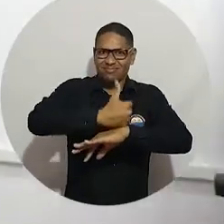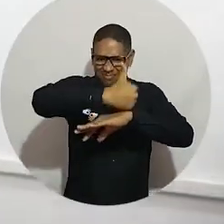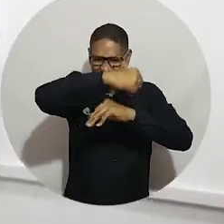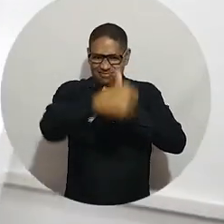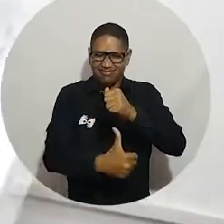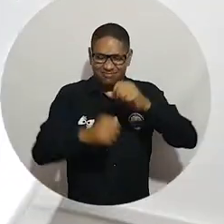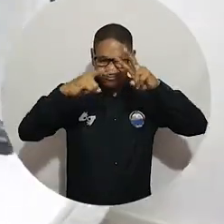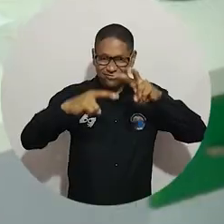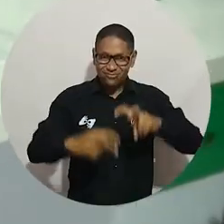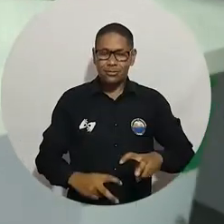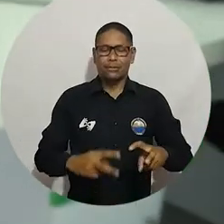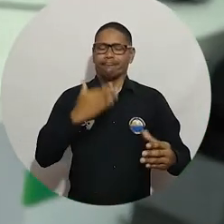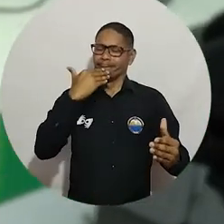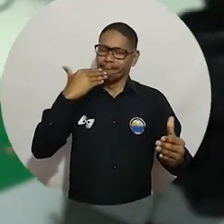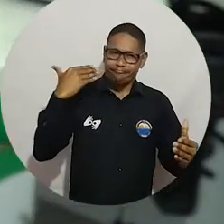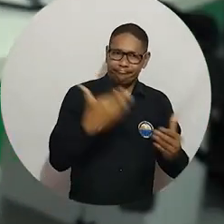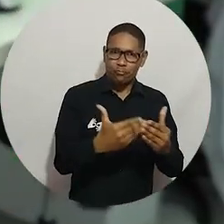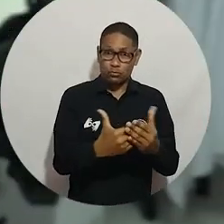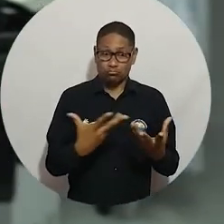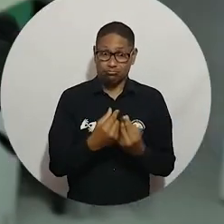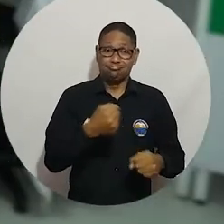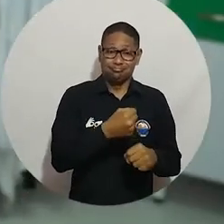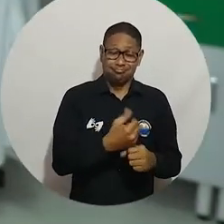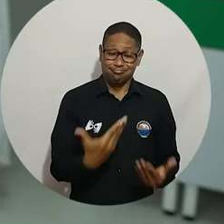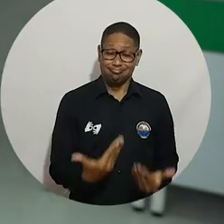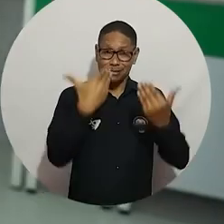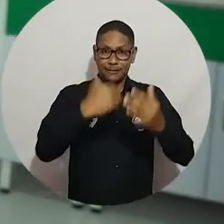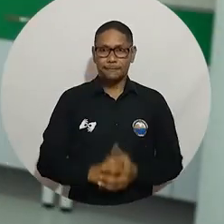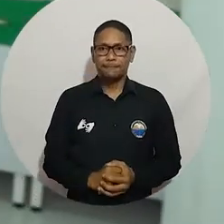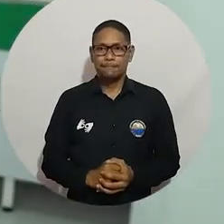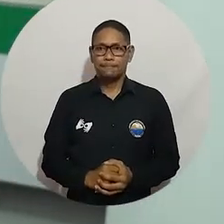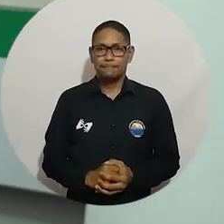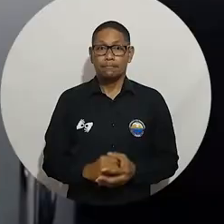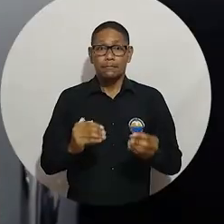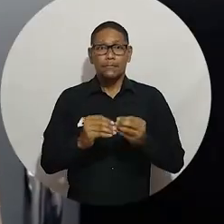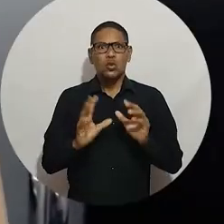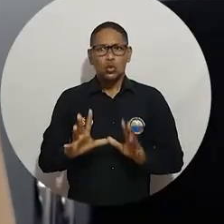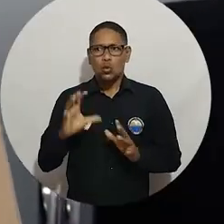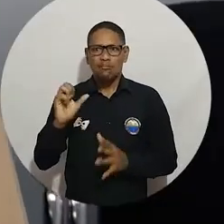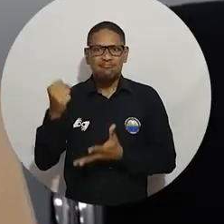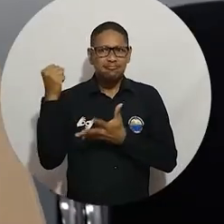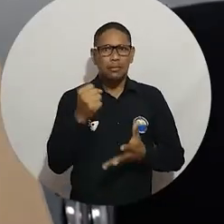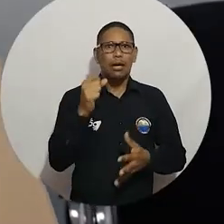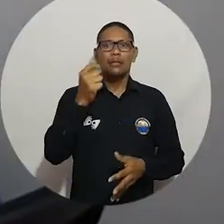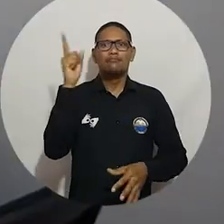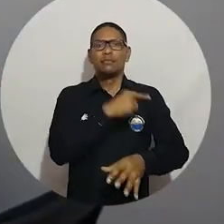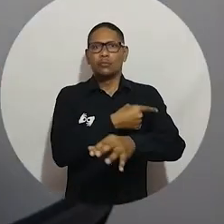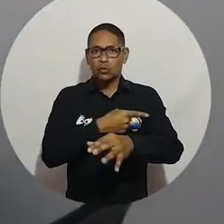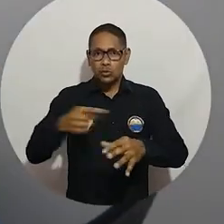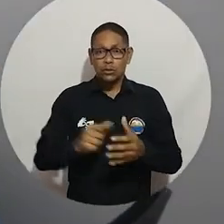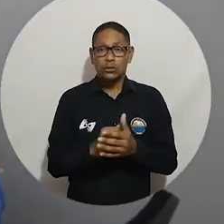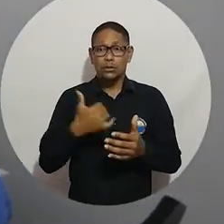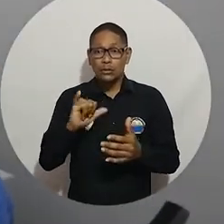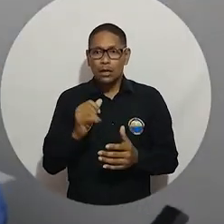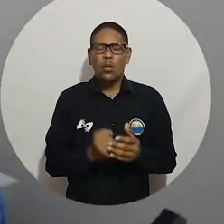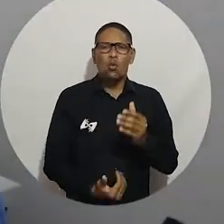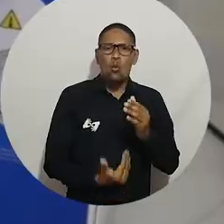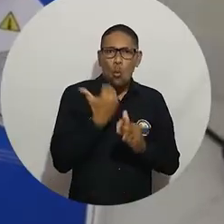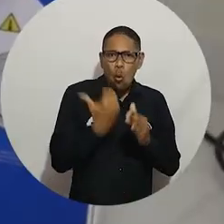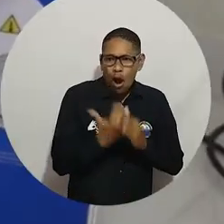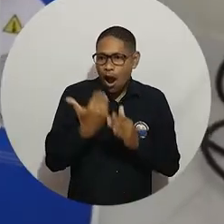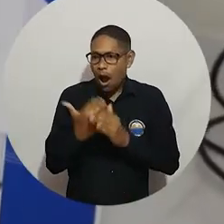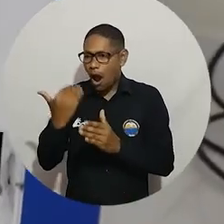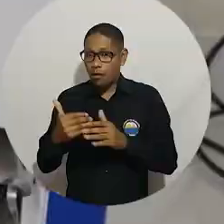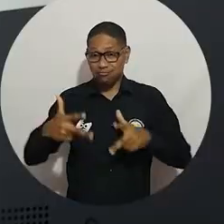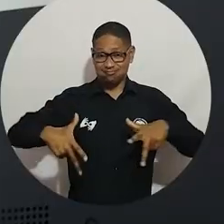congelador de menos 80 grados centígrados, un termociclador y equipos destinados para el Grupo de Investigación en Medicina Tropical CIME.